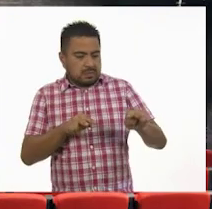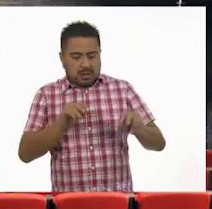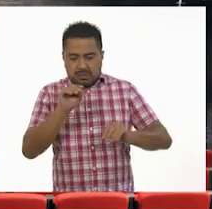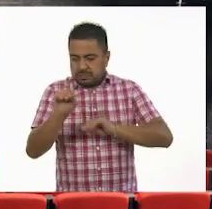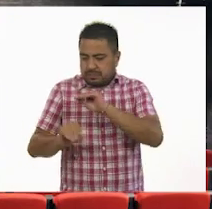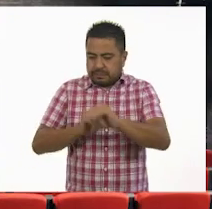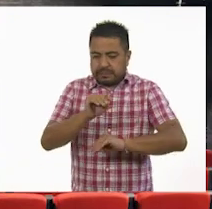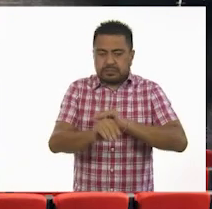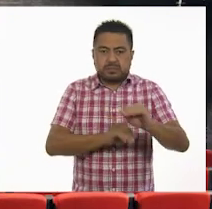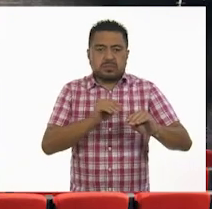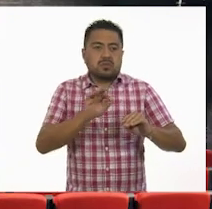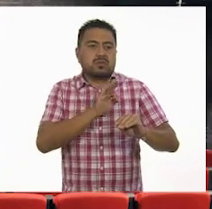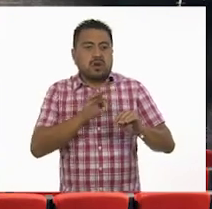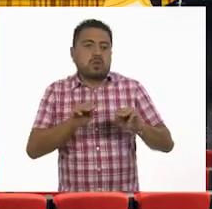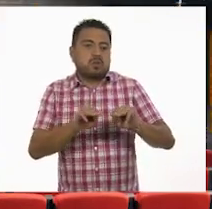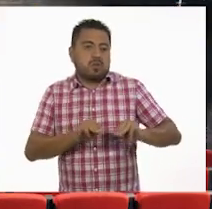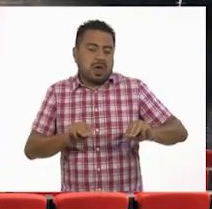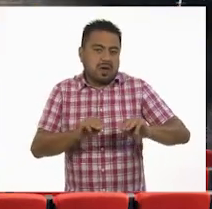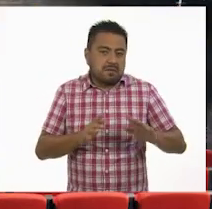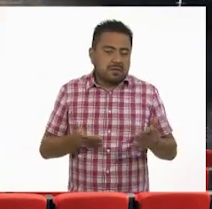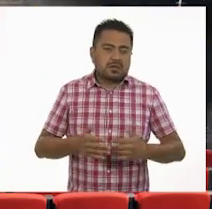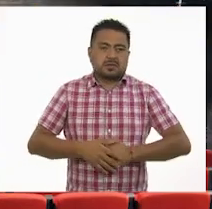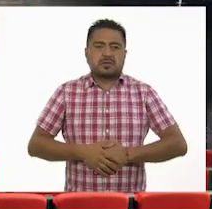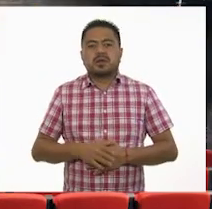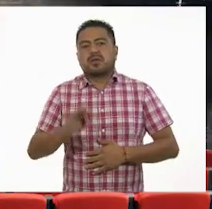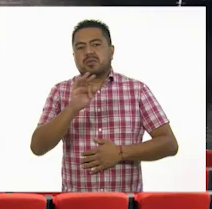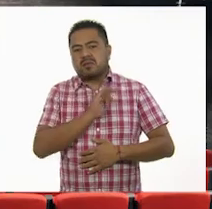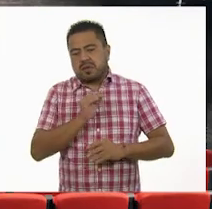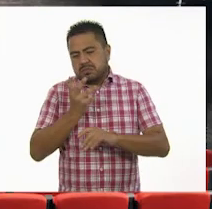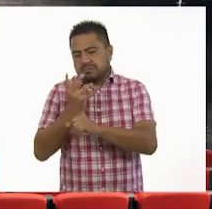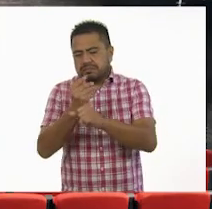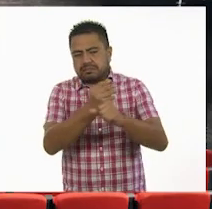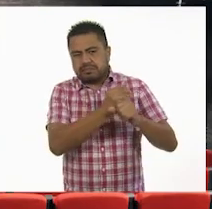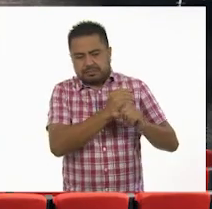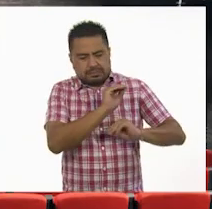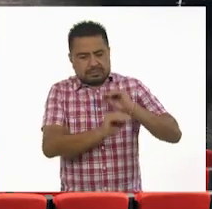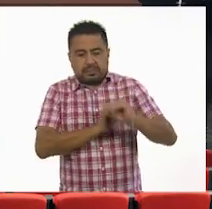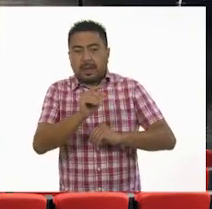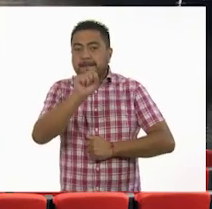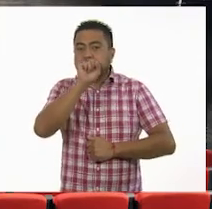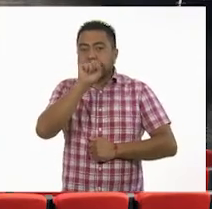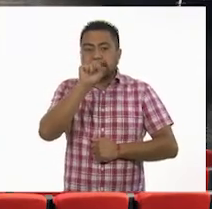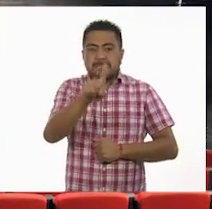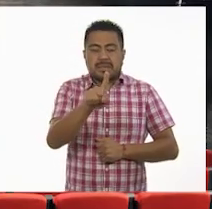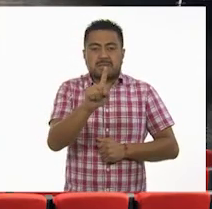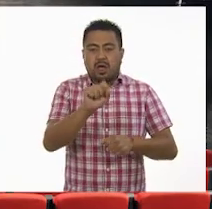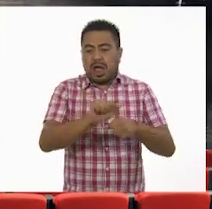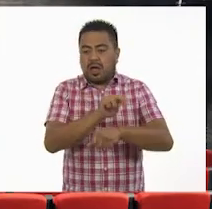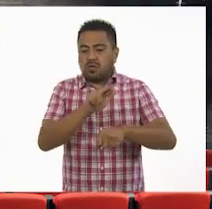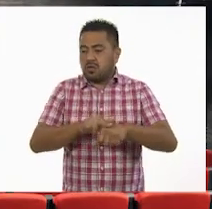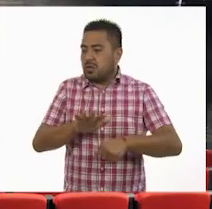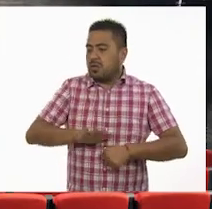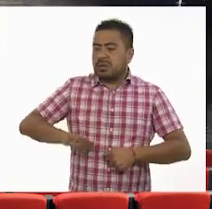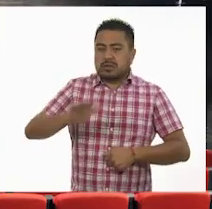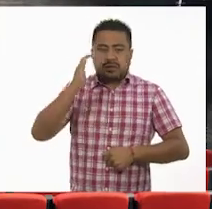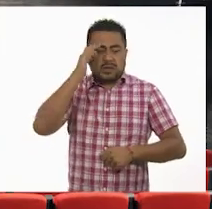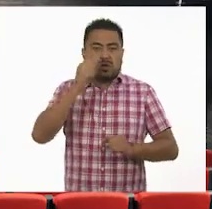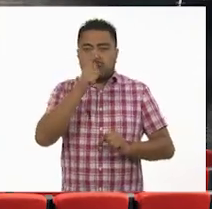juegan en el escenario. Ajá. Pueden ser los muebles, puede ser el decorado. Incluso muchos autores consideran